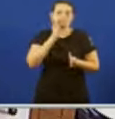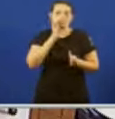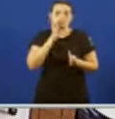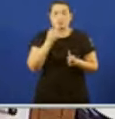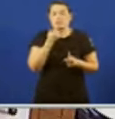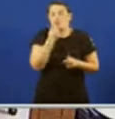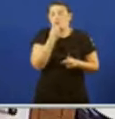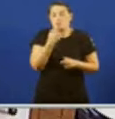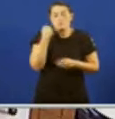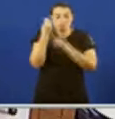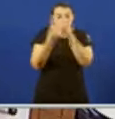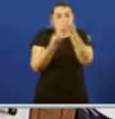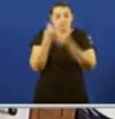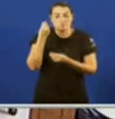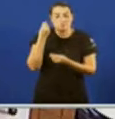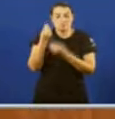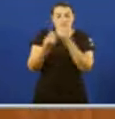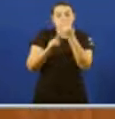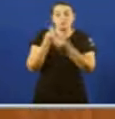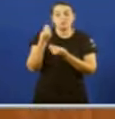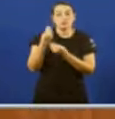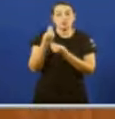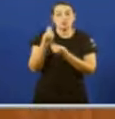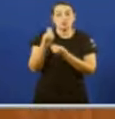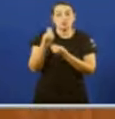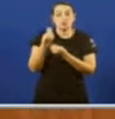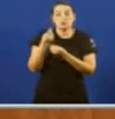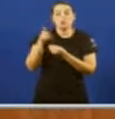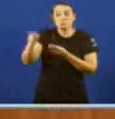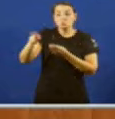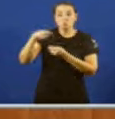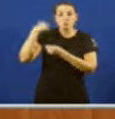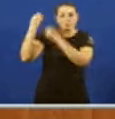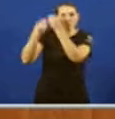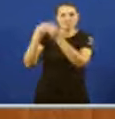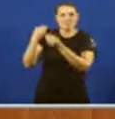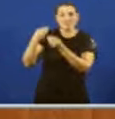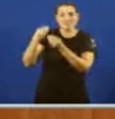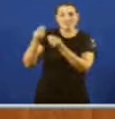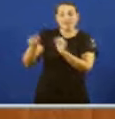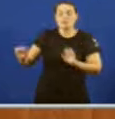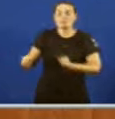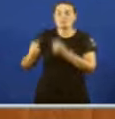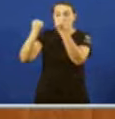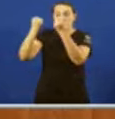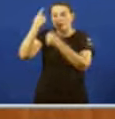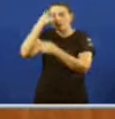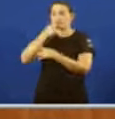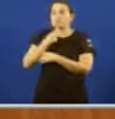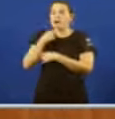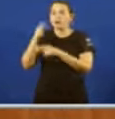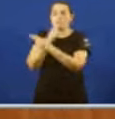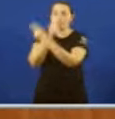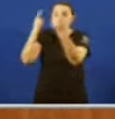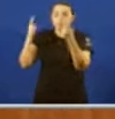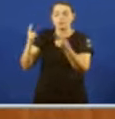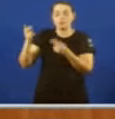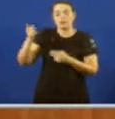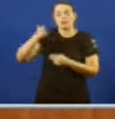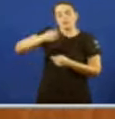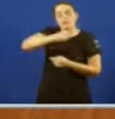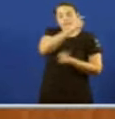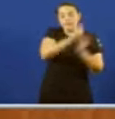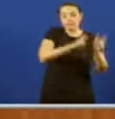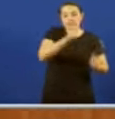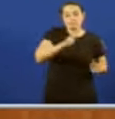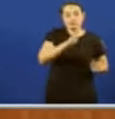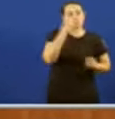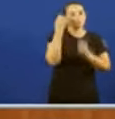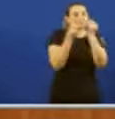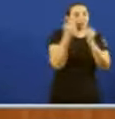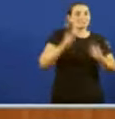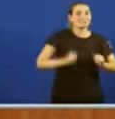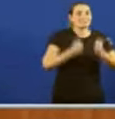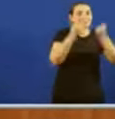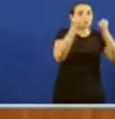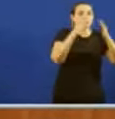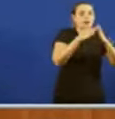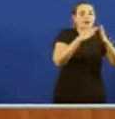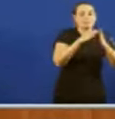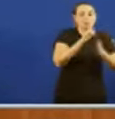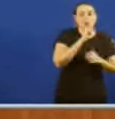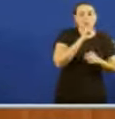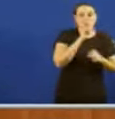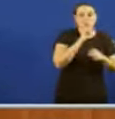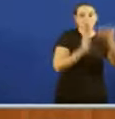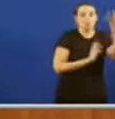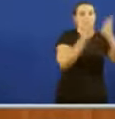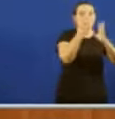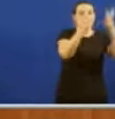súas caras Núñez pensaba Como salvar a súa cara Eles pensaban Como salvar as súas casas Núñez Como salvar a súa cara Mentre